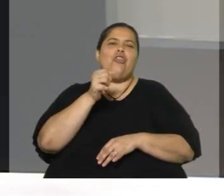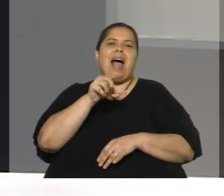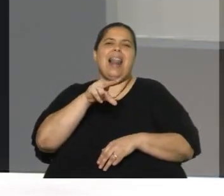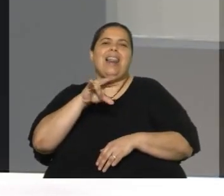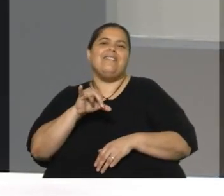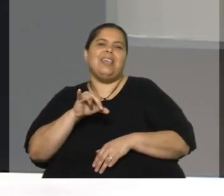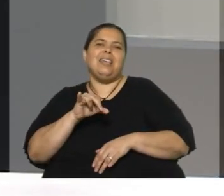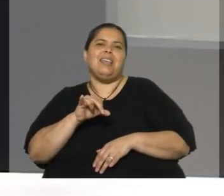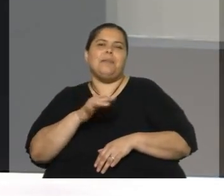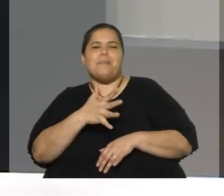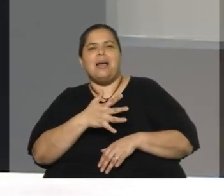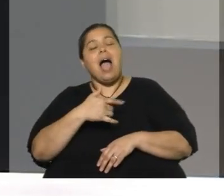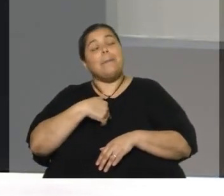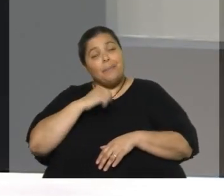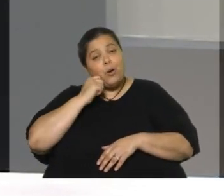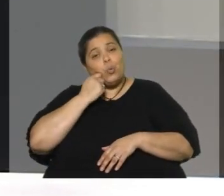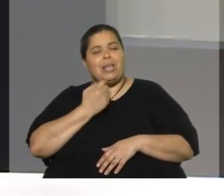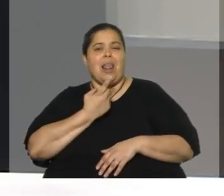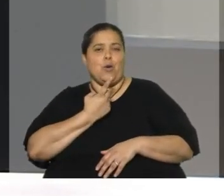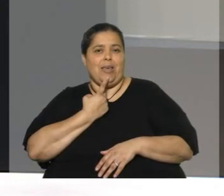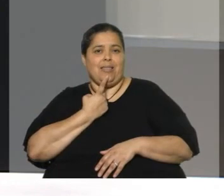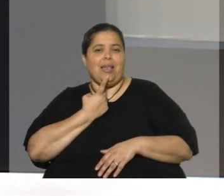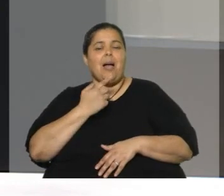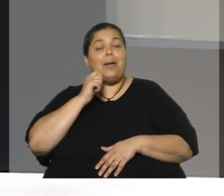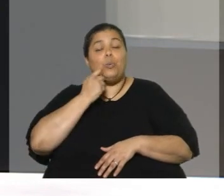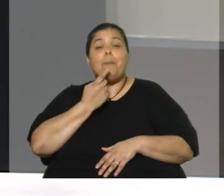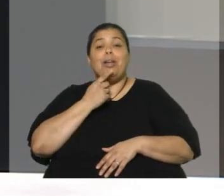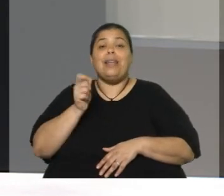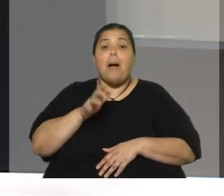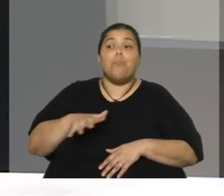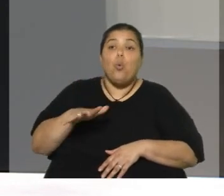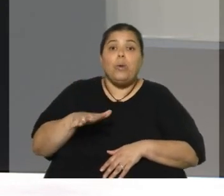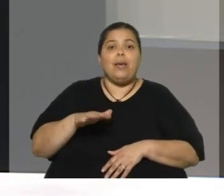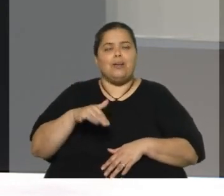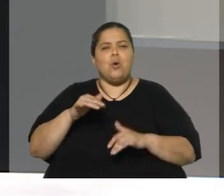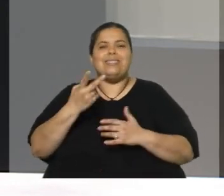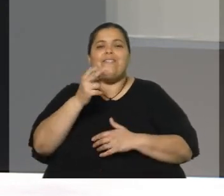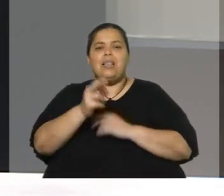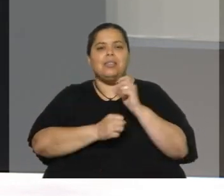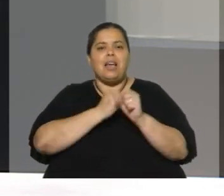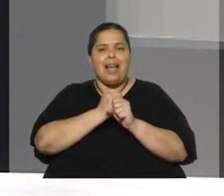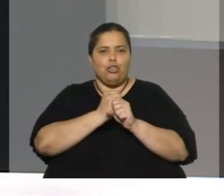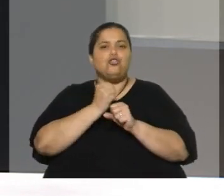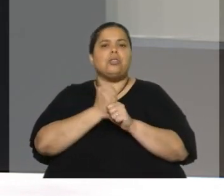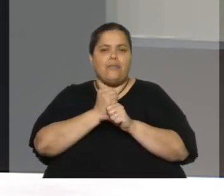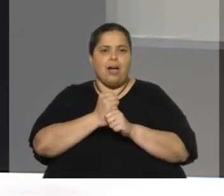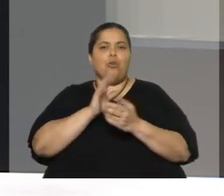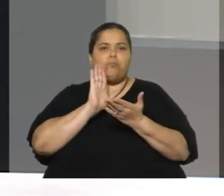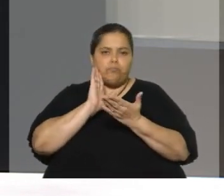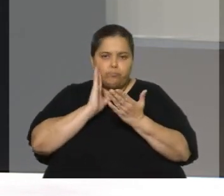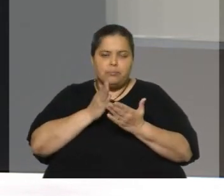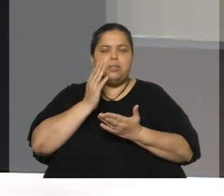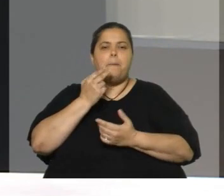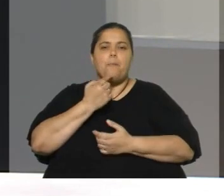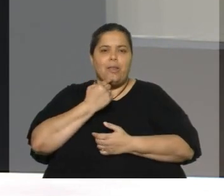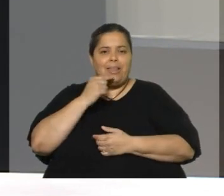A mí me gusta la política, me gustan las políticas públicas. Hace 20 años que trabajo en políticas públicas. No fui